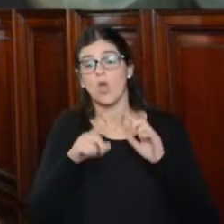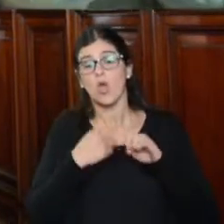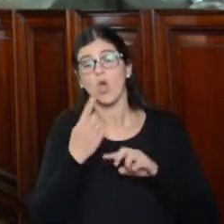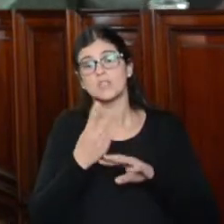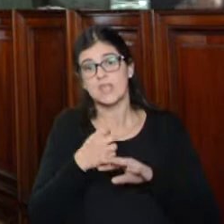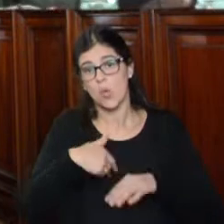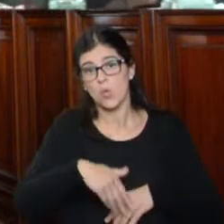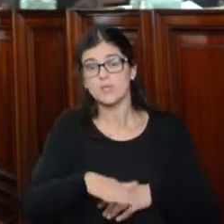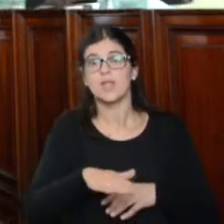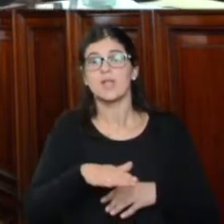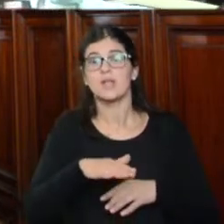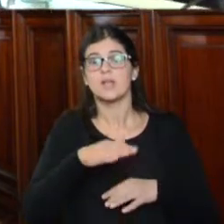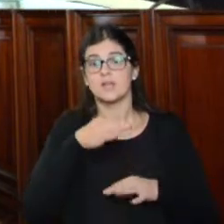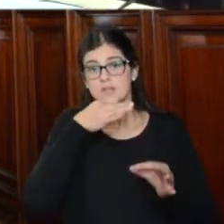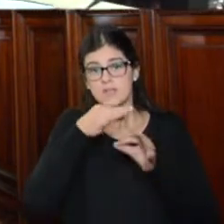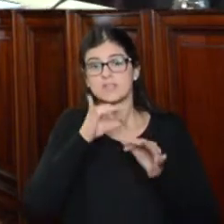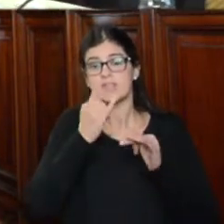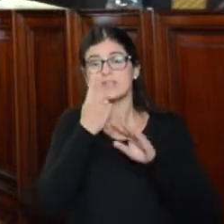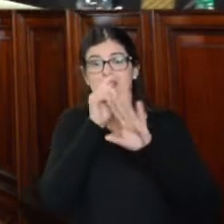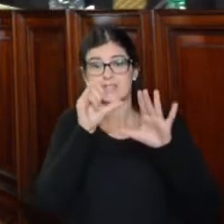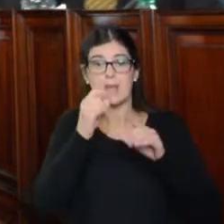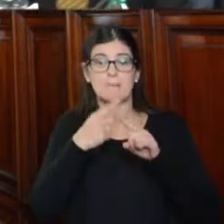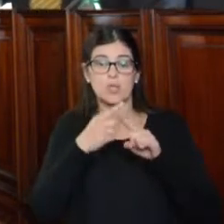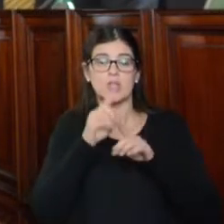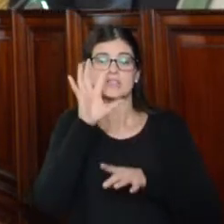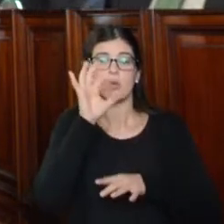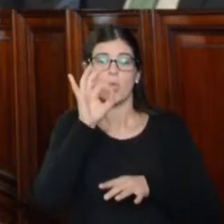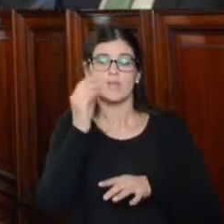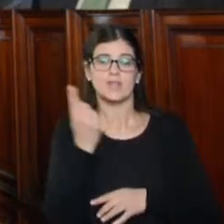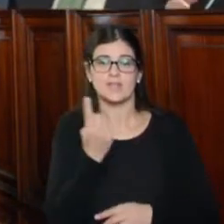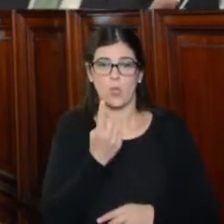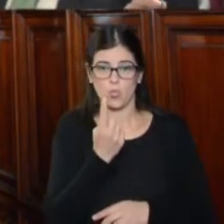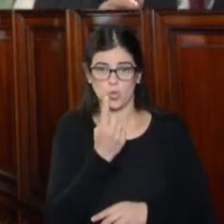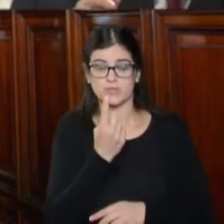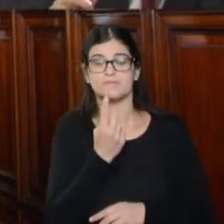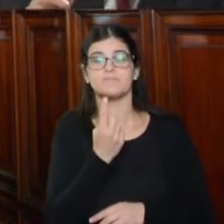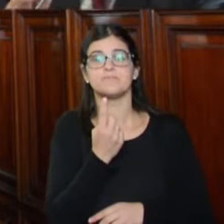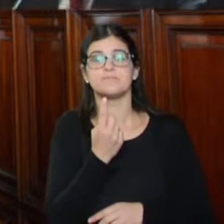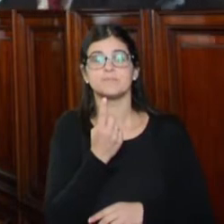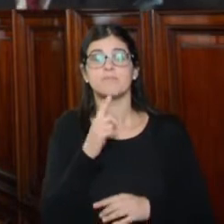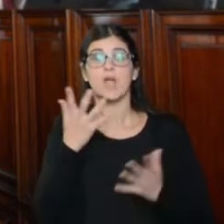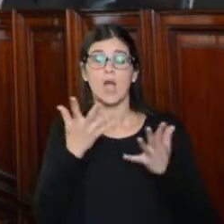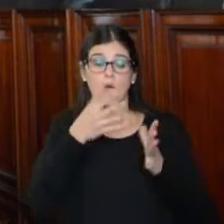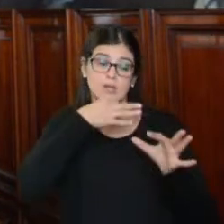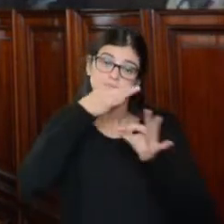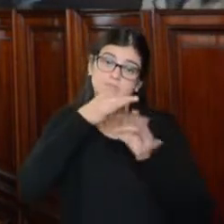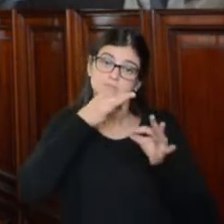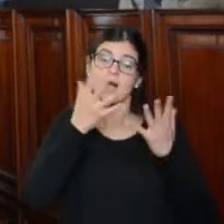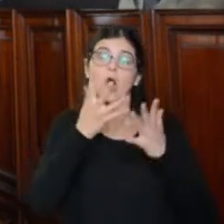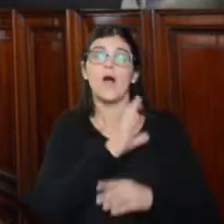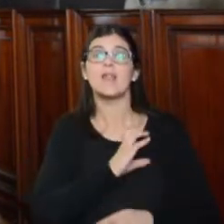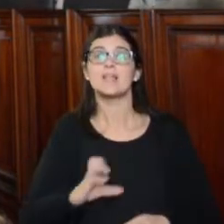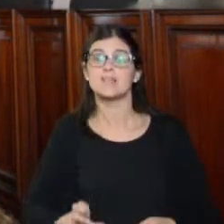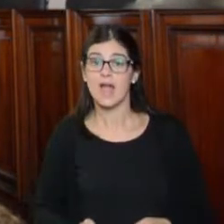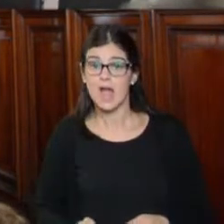ocasión, han usado 16 minutos y 50 segundos. Doy la palabra al Estado,